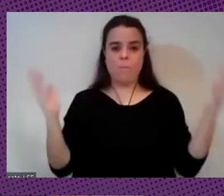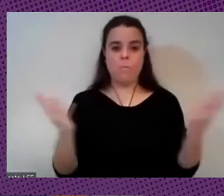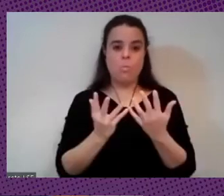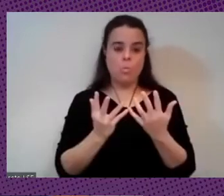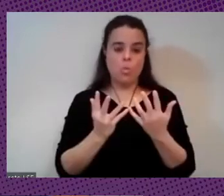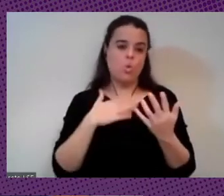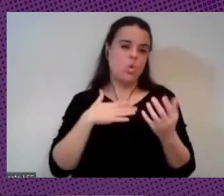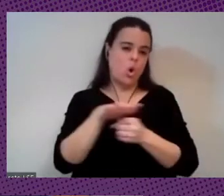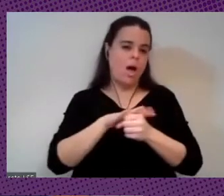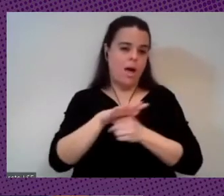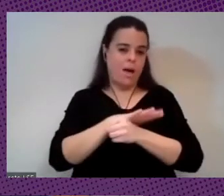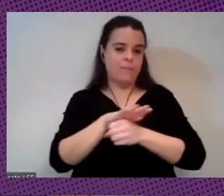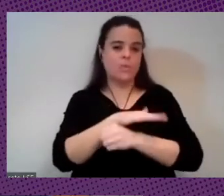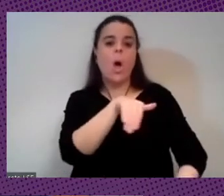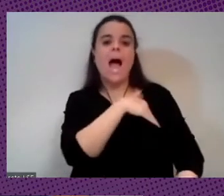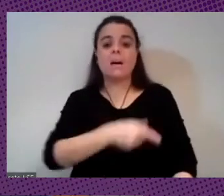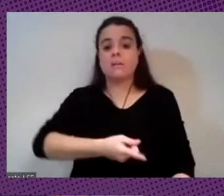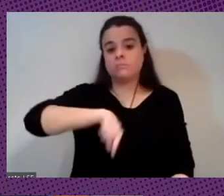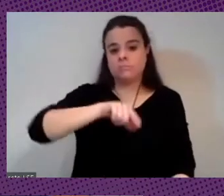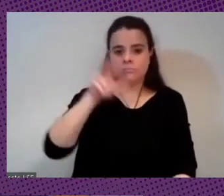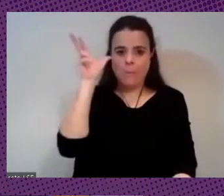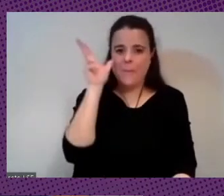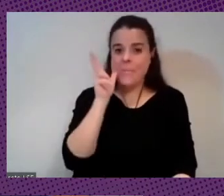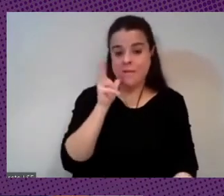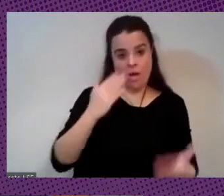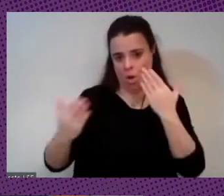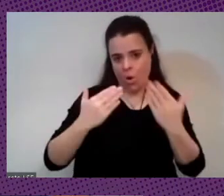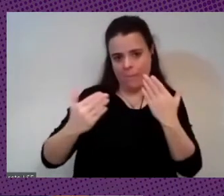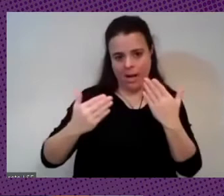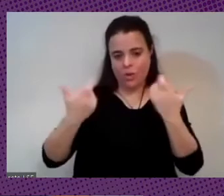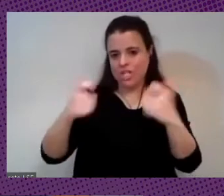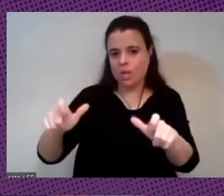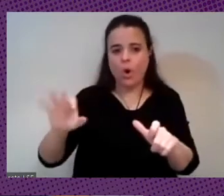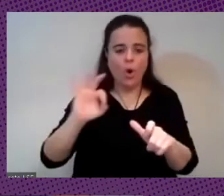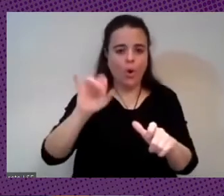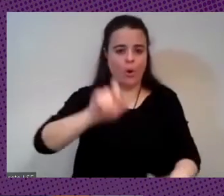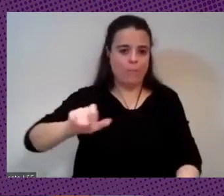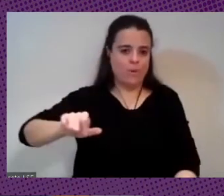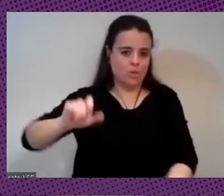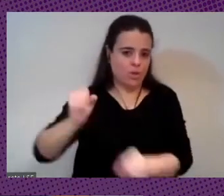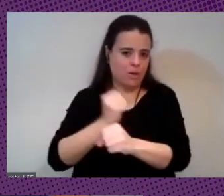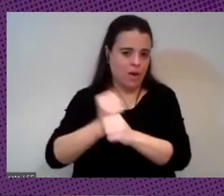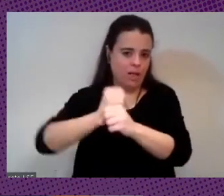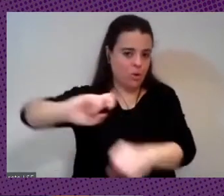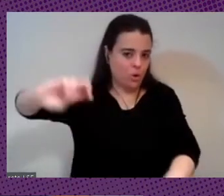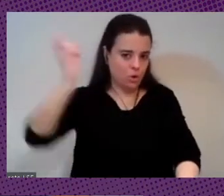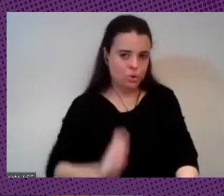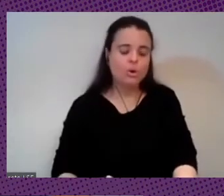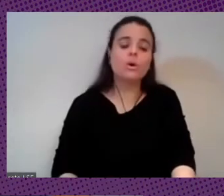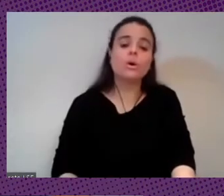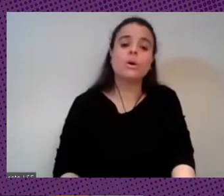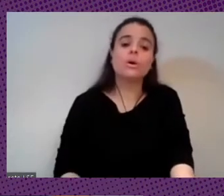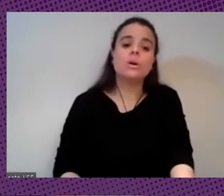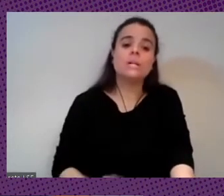muchos privilegios respecto a otras personas y a otros sectores de trabajadores y trabajadoras para